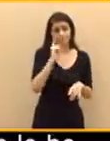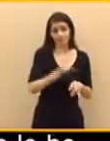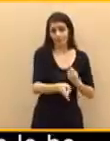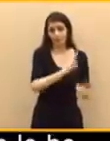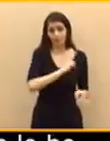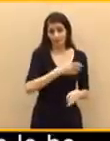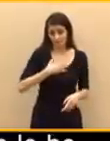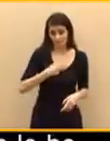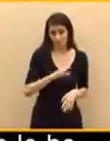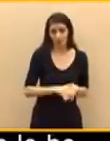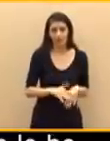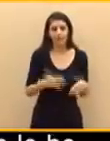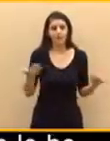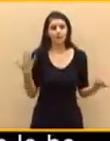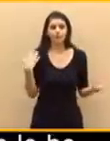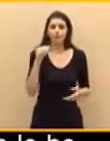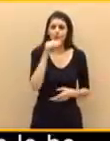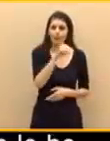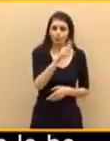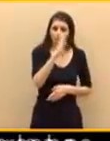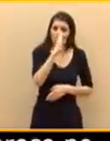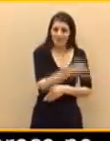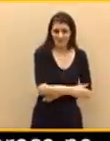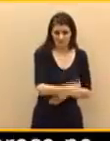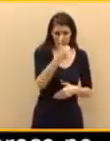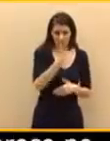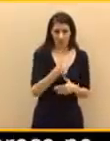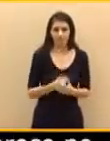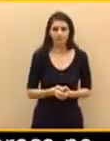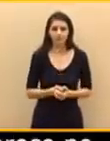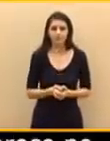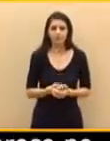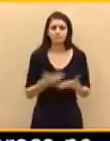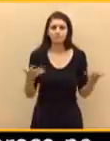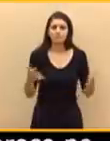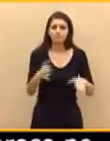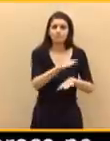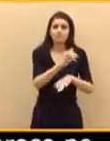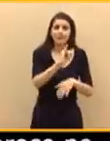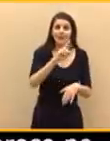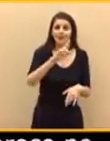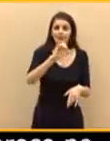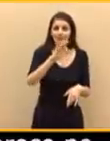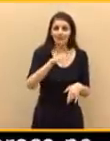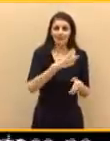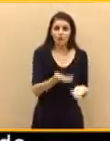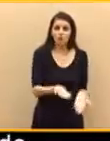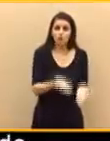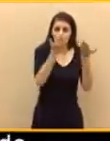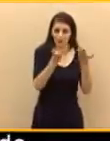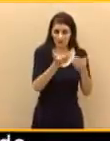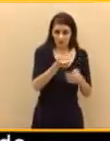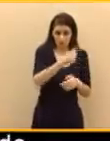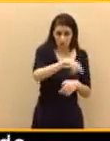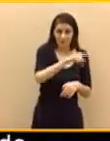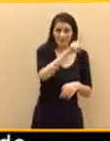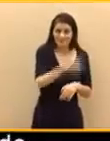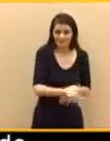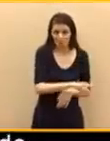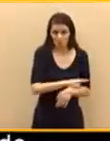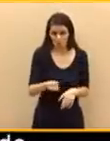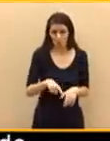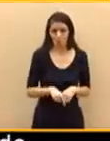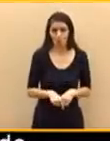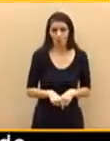preguntar de manera más específica. ¿Va a subir el gobierno al IRPF a los trabajadores españoles? Sí o no. ¿Va a subir el gobierno al impuesto